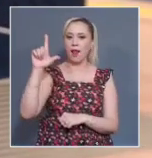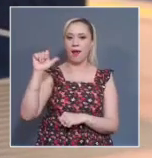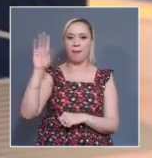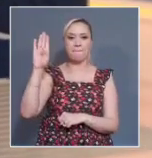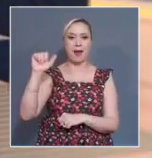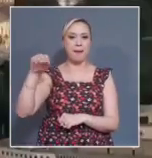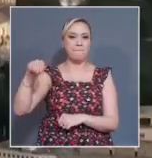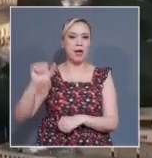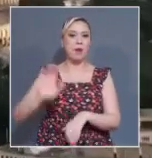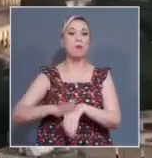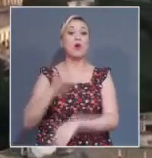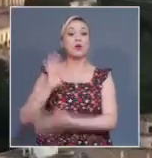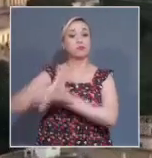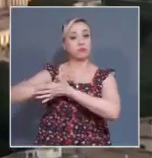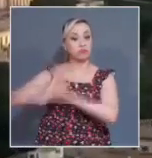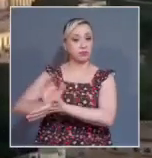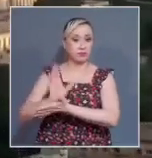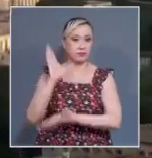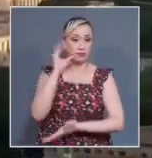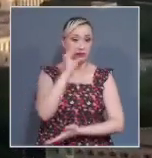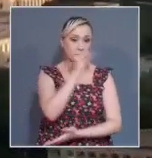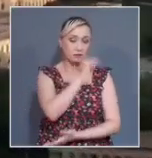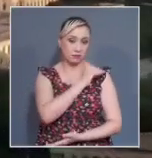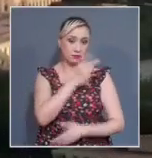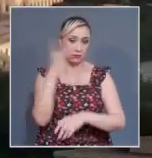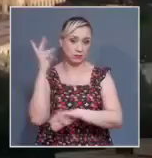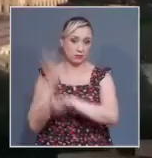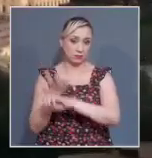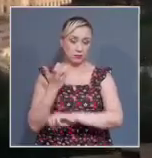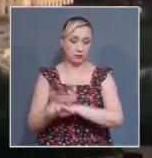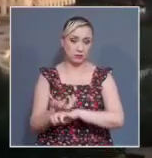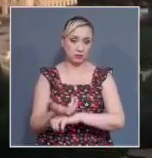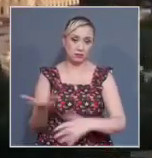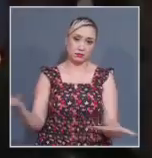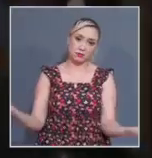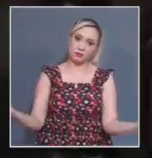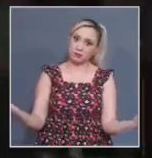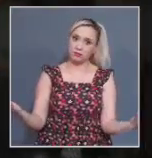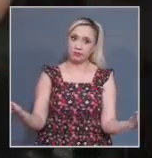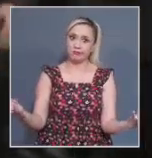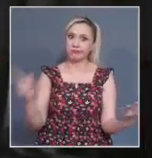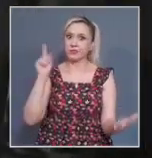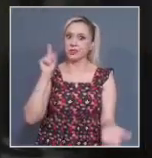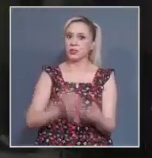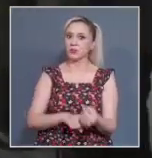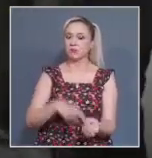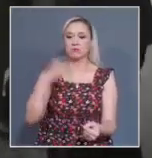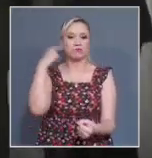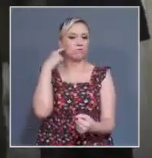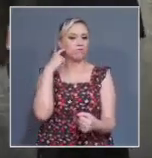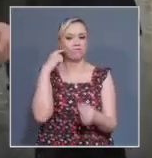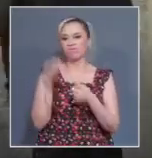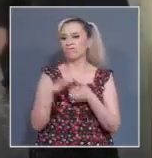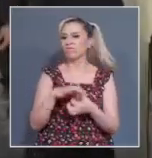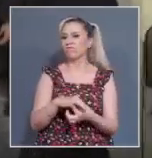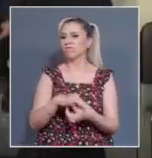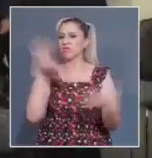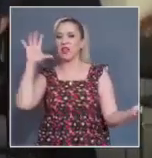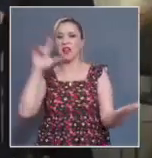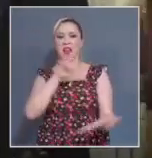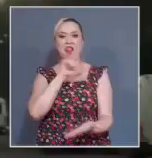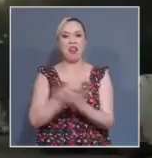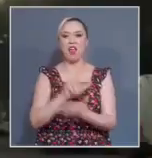afroestadounidenses. Cinco justices de nueve se negaron a desarticular la ley del derecho al voto, que fue adoptada en